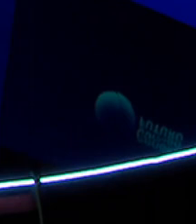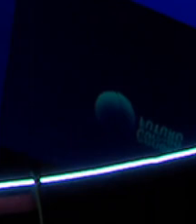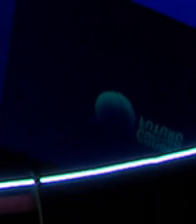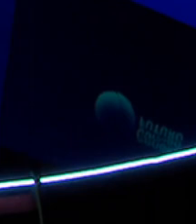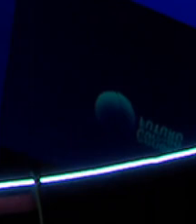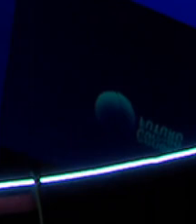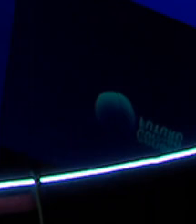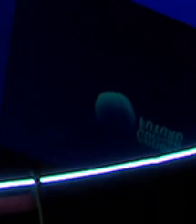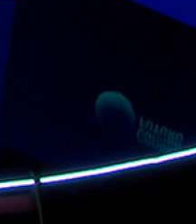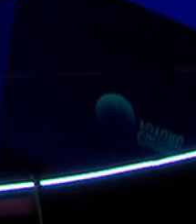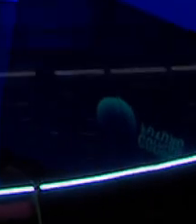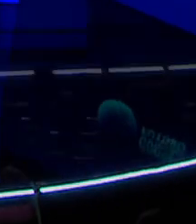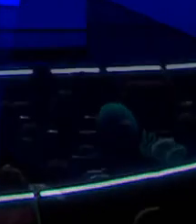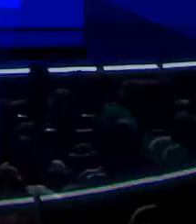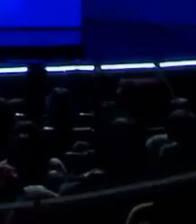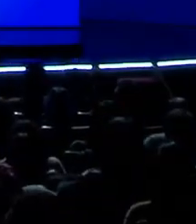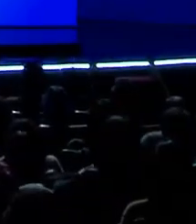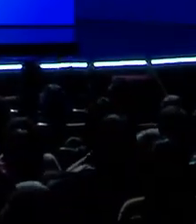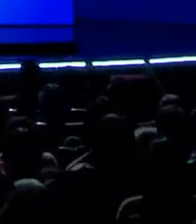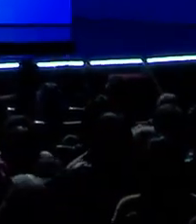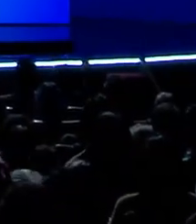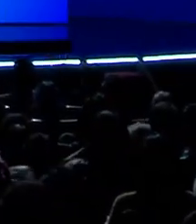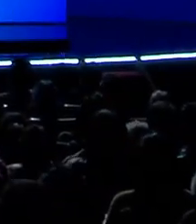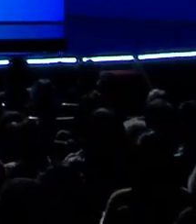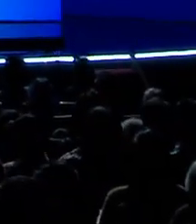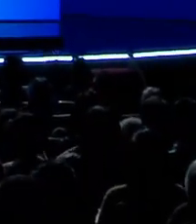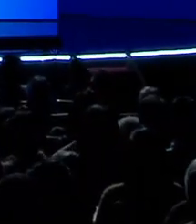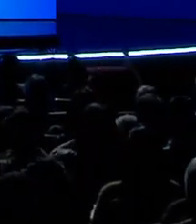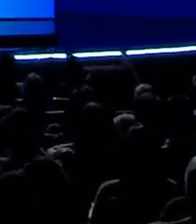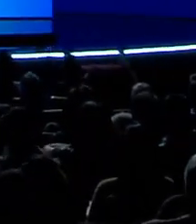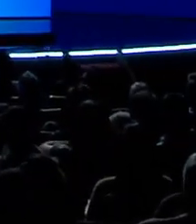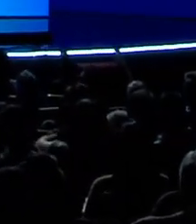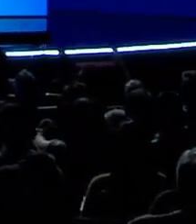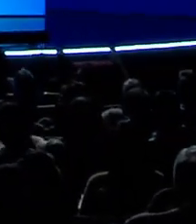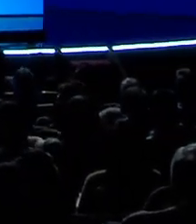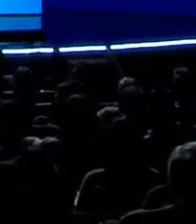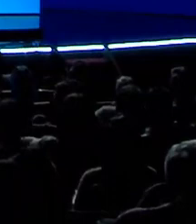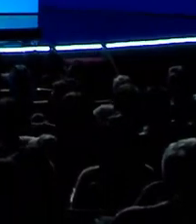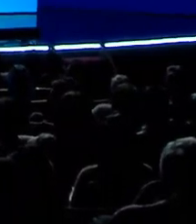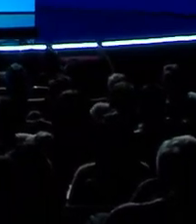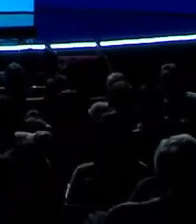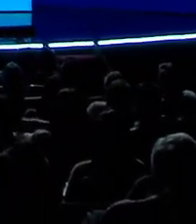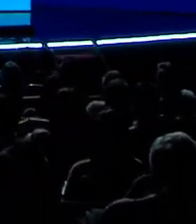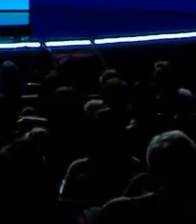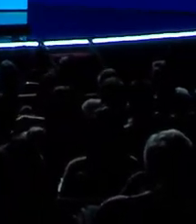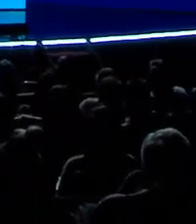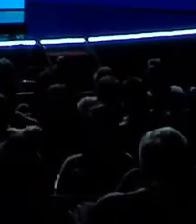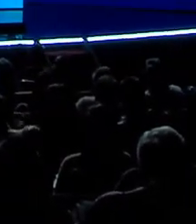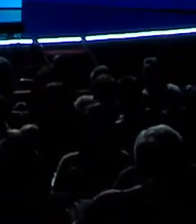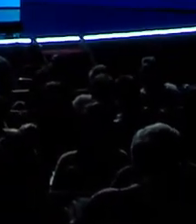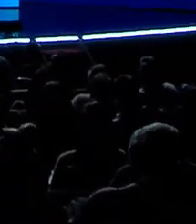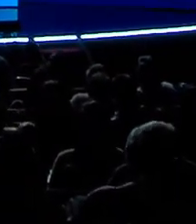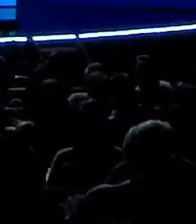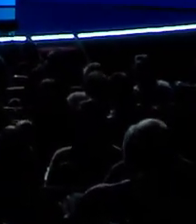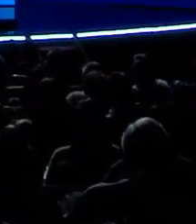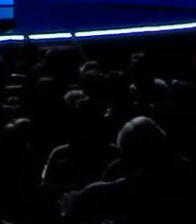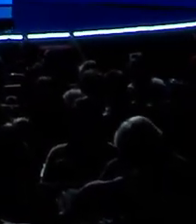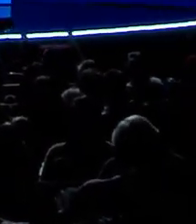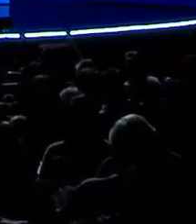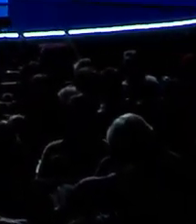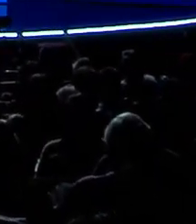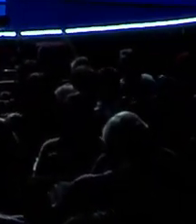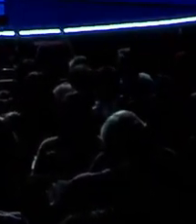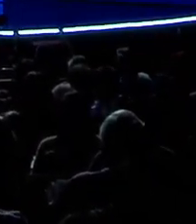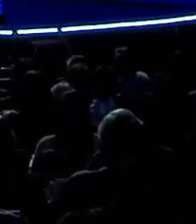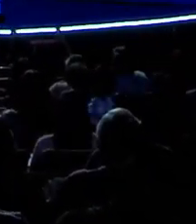Nuestro siguiente invitado es Guillermo Miranda, Vicepresidente y Jefe Global de Ciudadanía Corporativa de IBM. Guillermo está